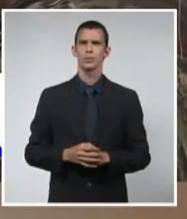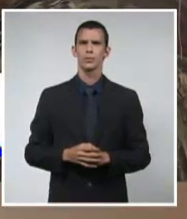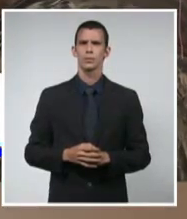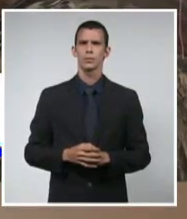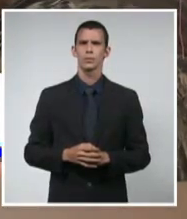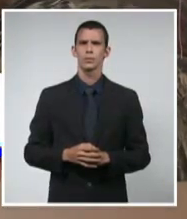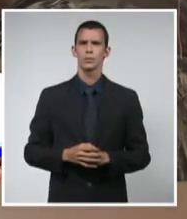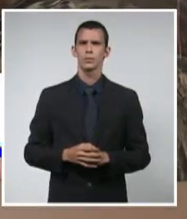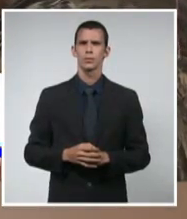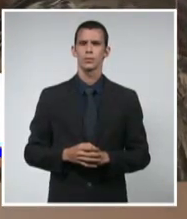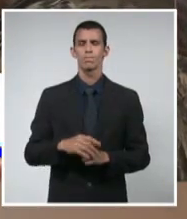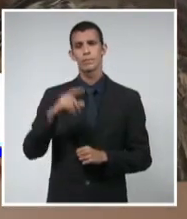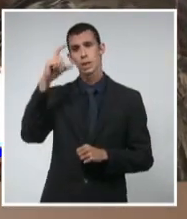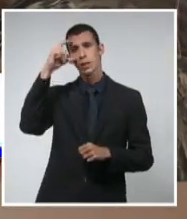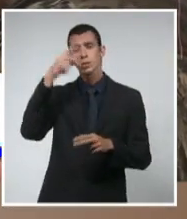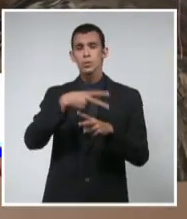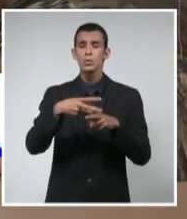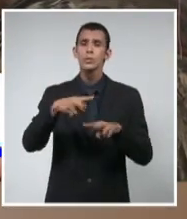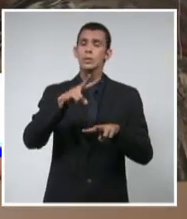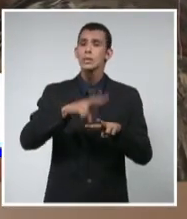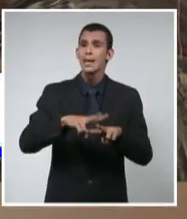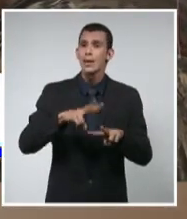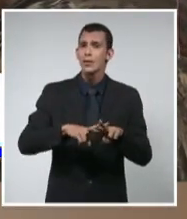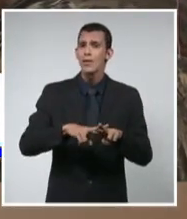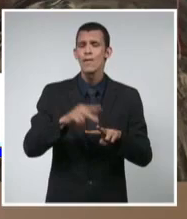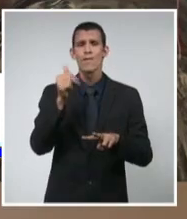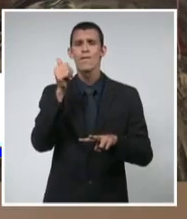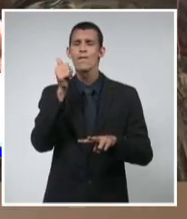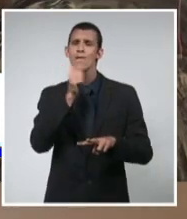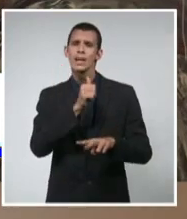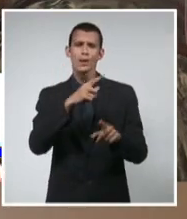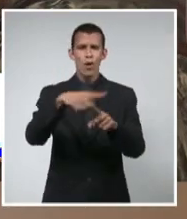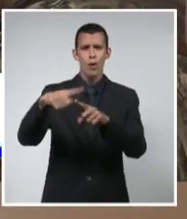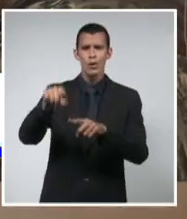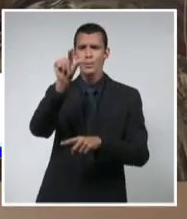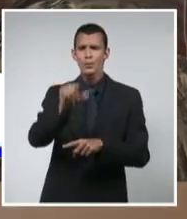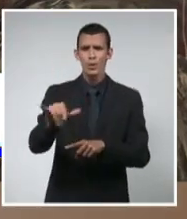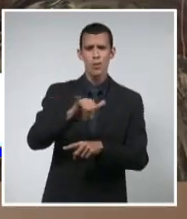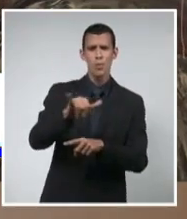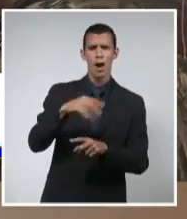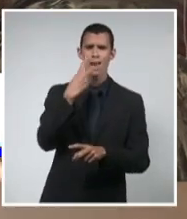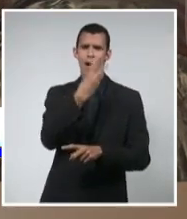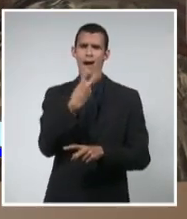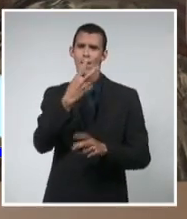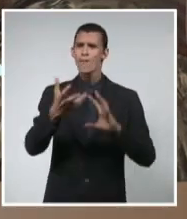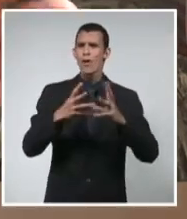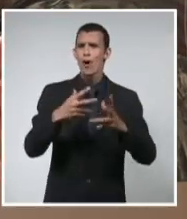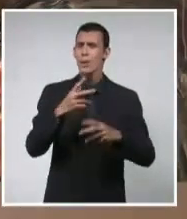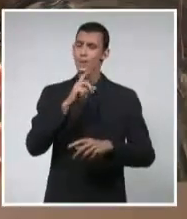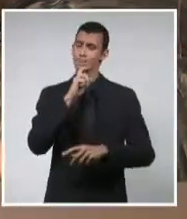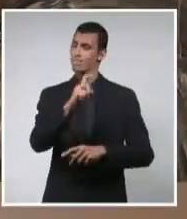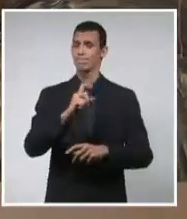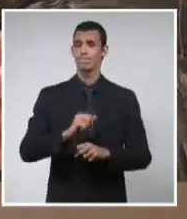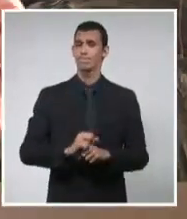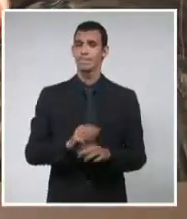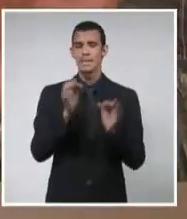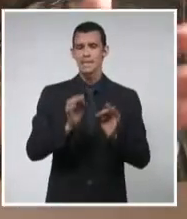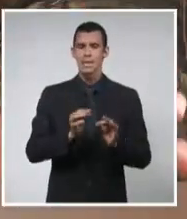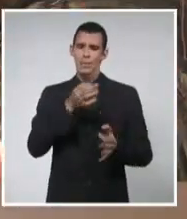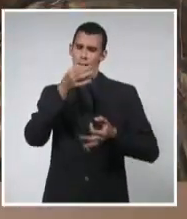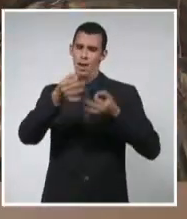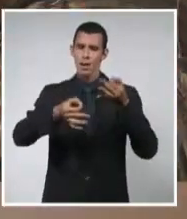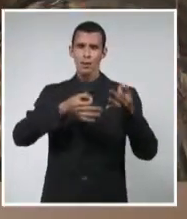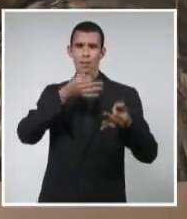Eso es algo que no es fácil lograrlo. Pero ese don de la palabra lo usó siempre para lo bueno, para